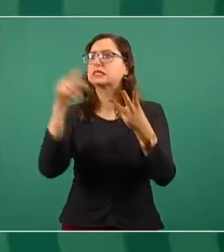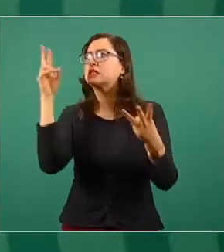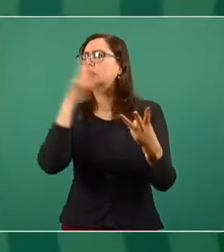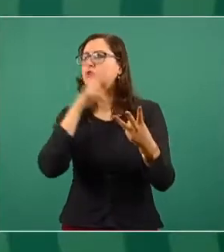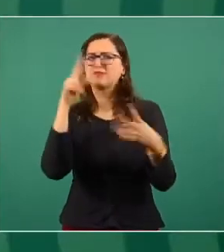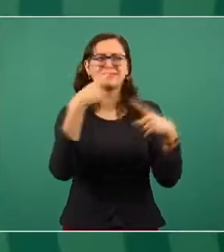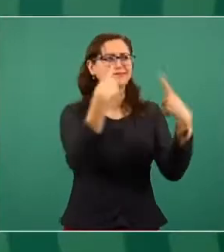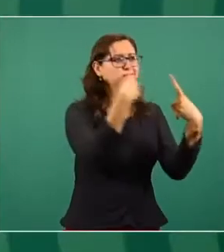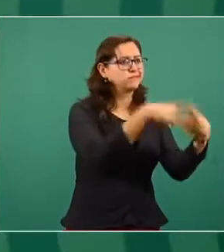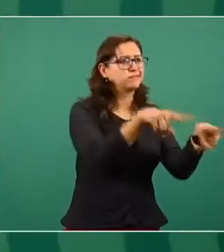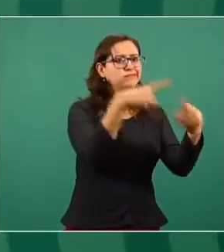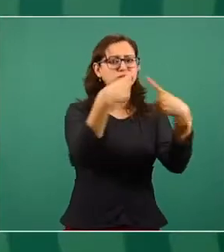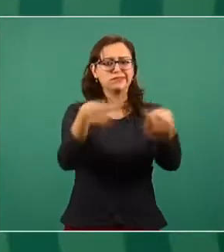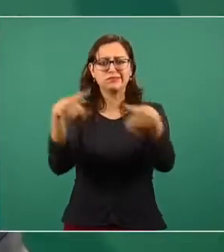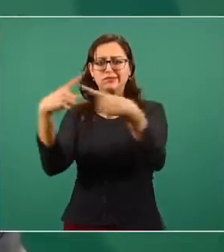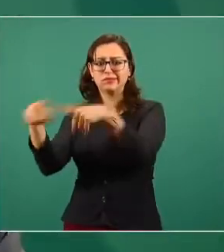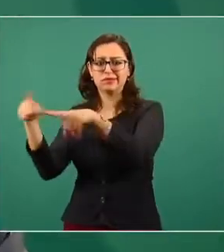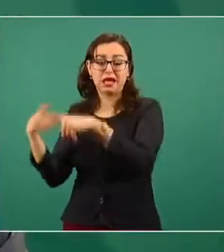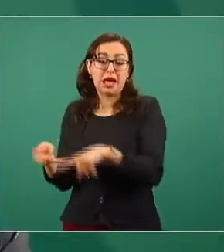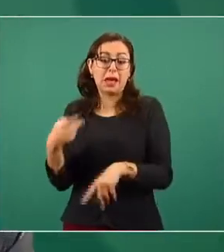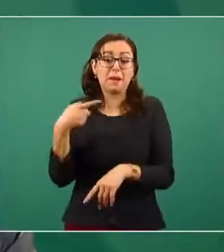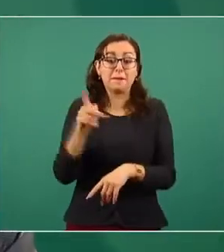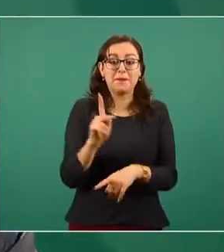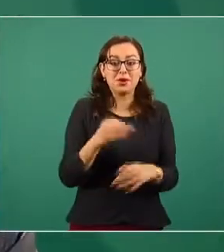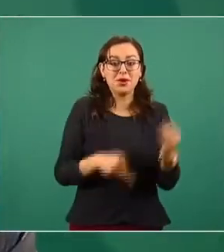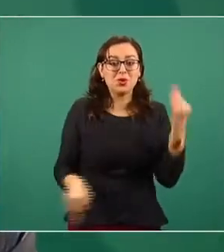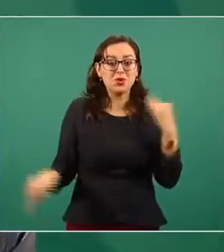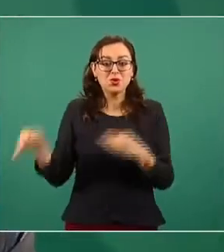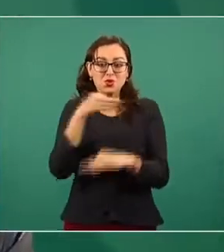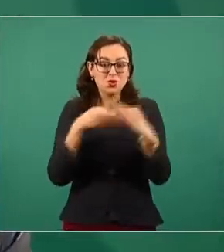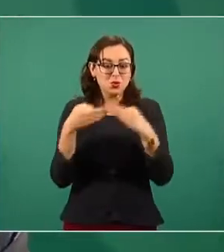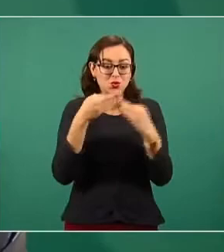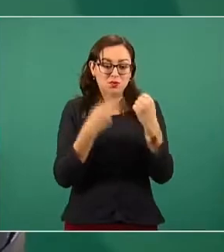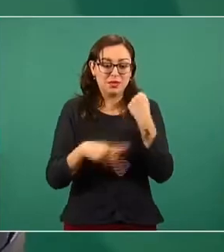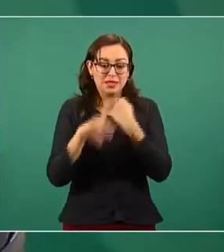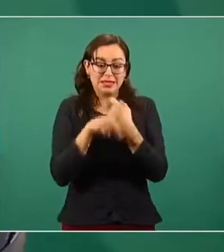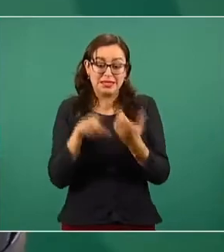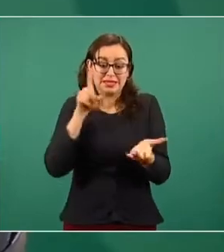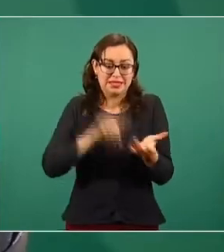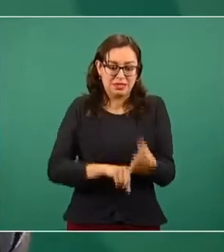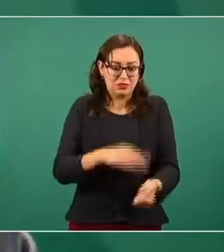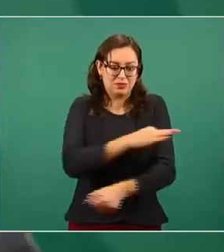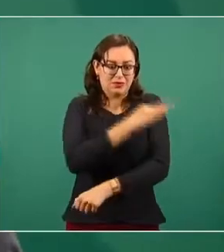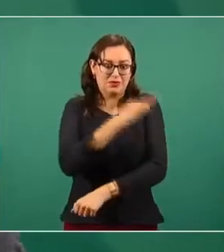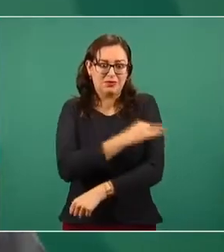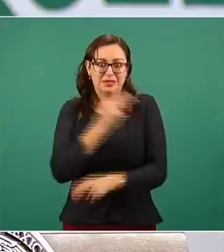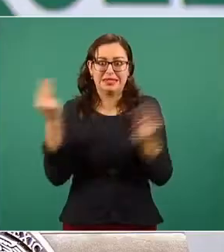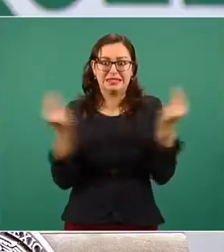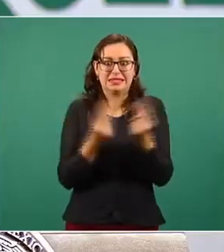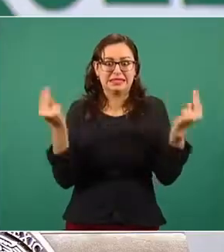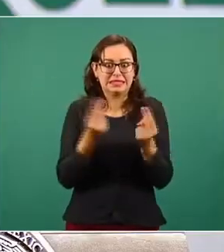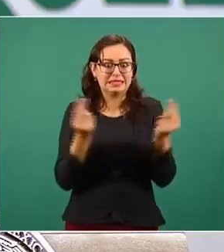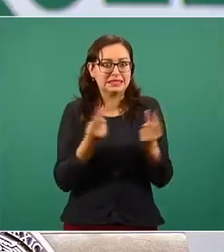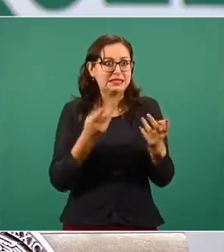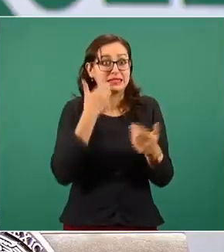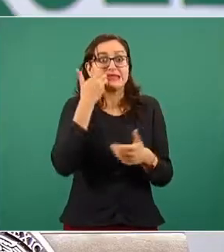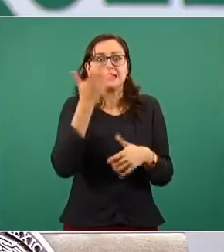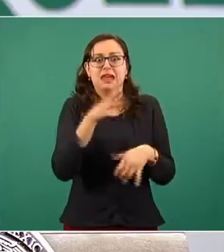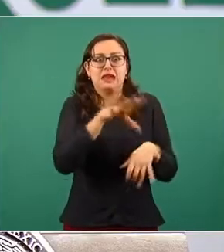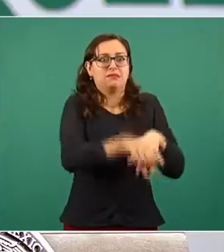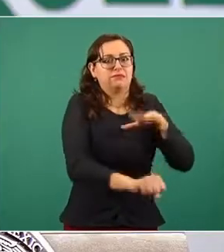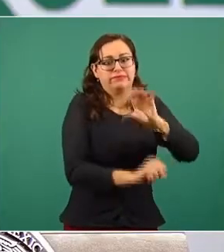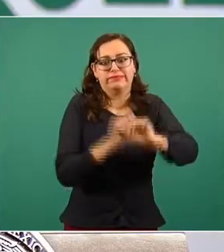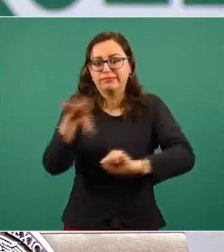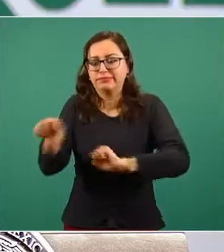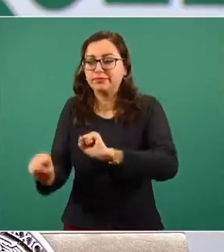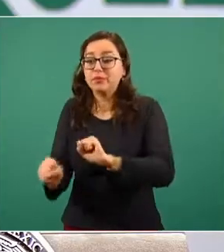los países estamos volcados a buscar esas vacunas. Entonces, entramos en negociación con ellos,